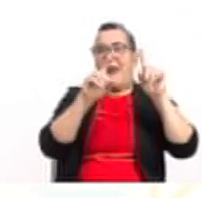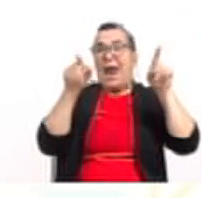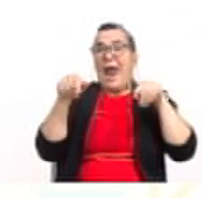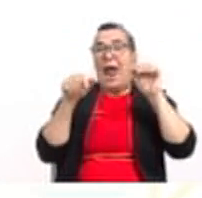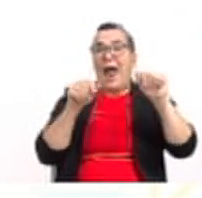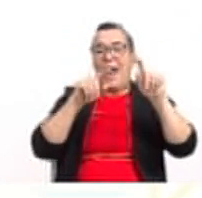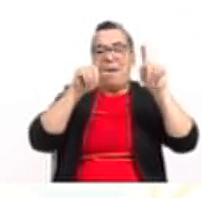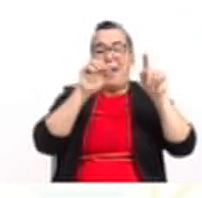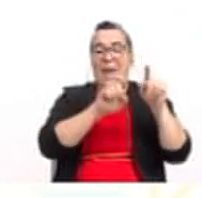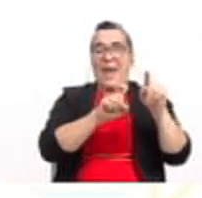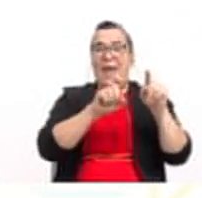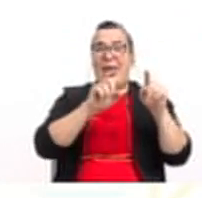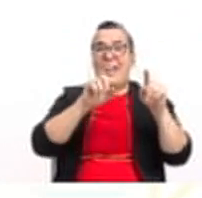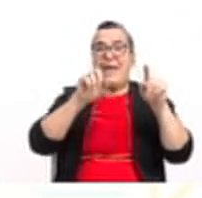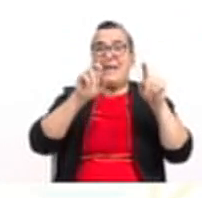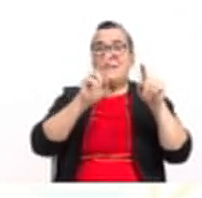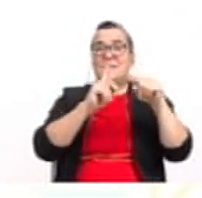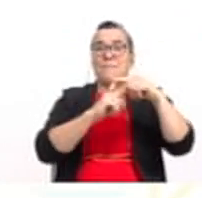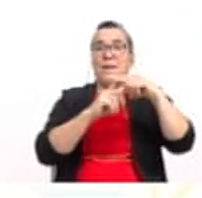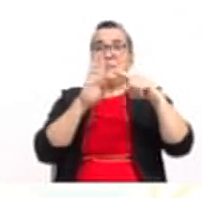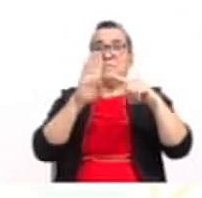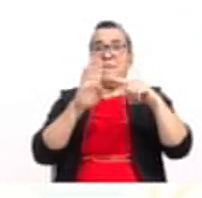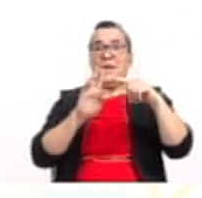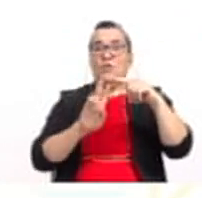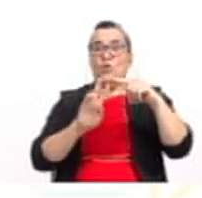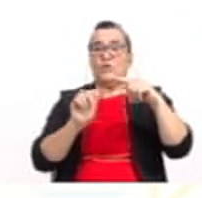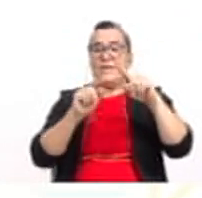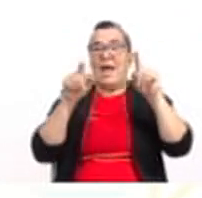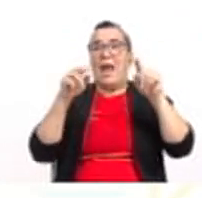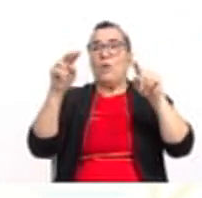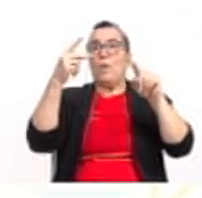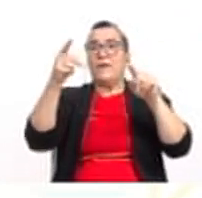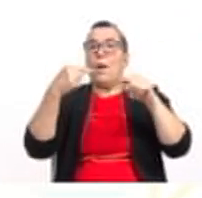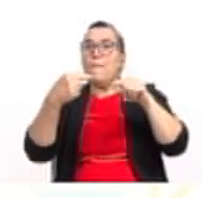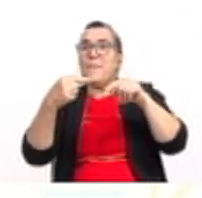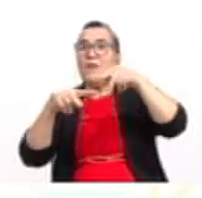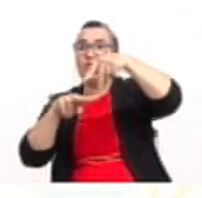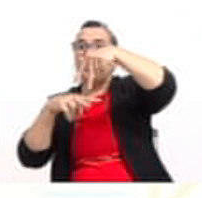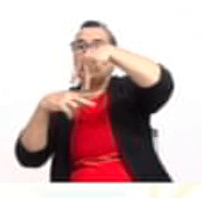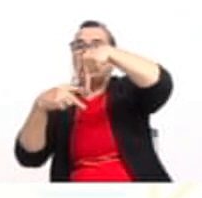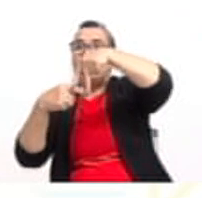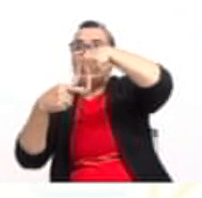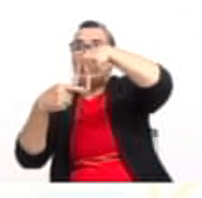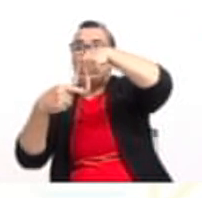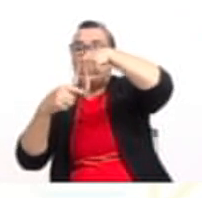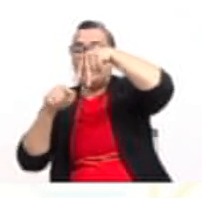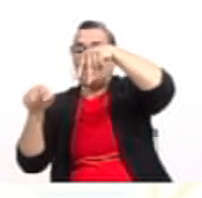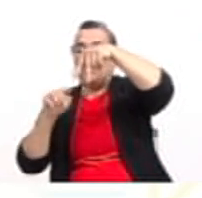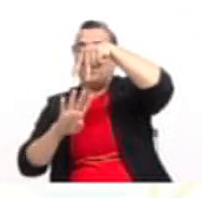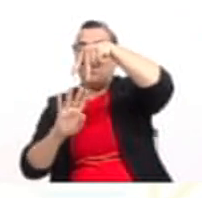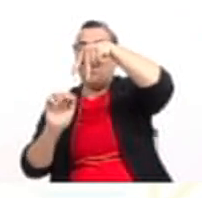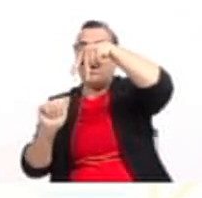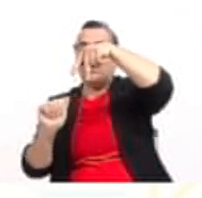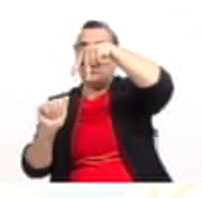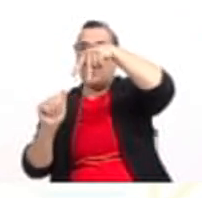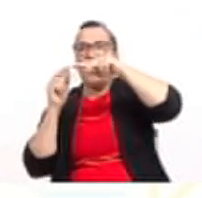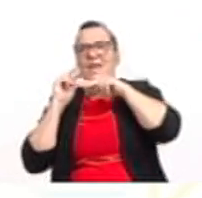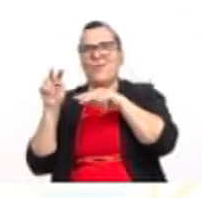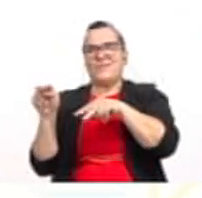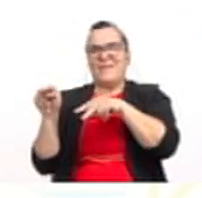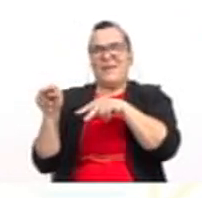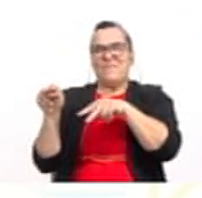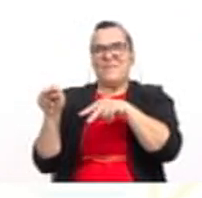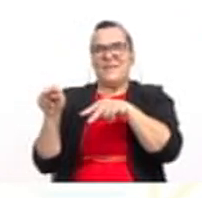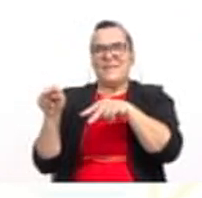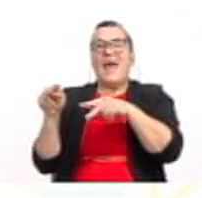x más b sobre 2a al cuadrado menos discriminante sobre 4a. ¿Lo vieron? Y observen que